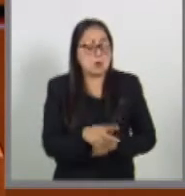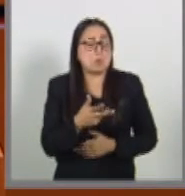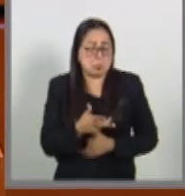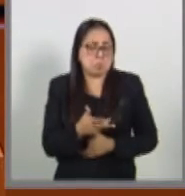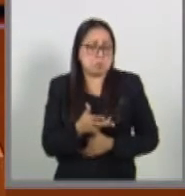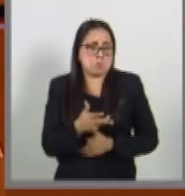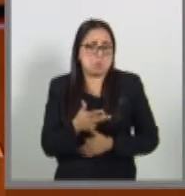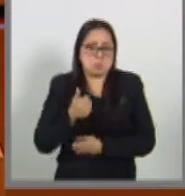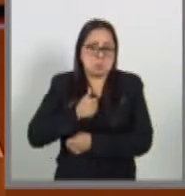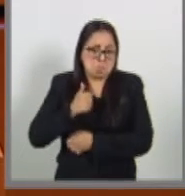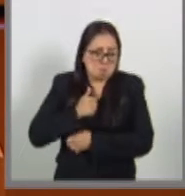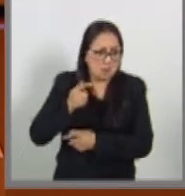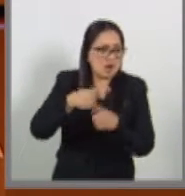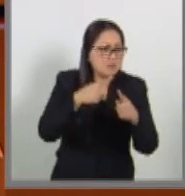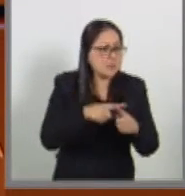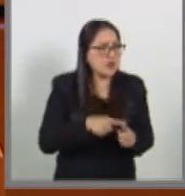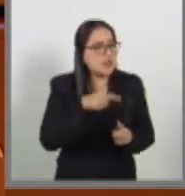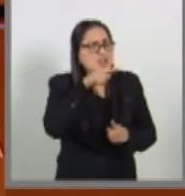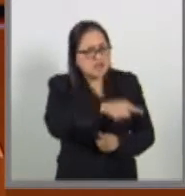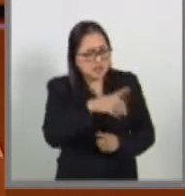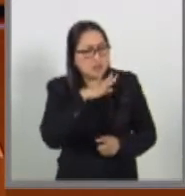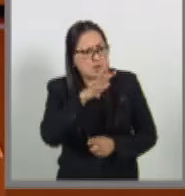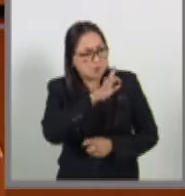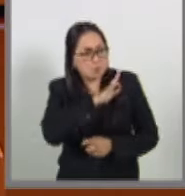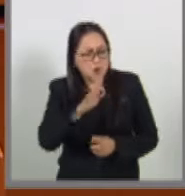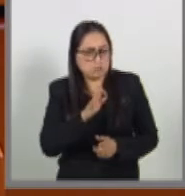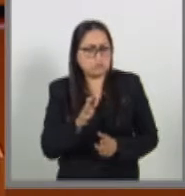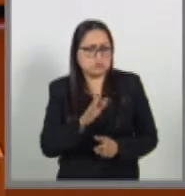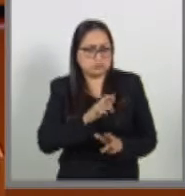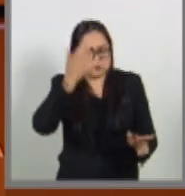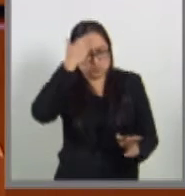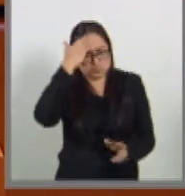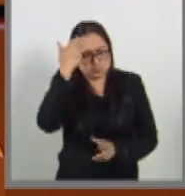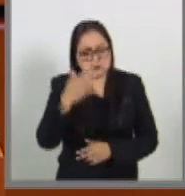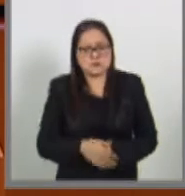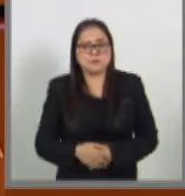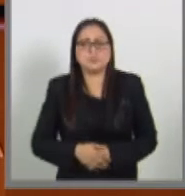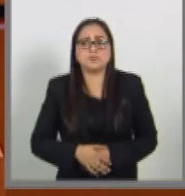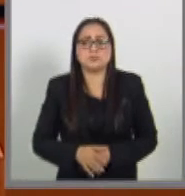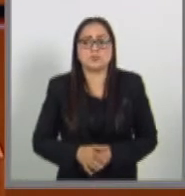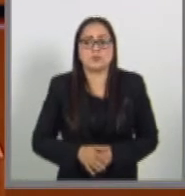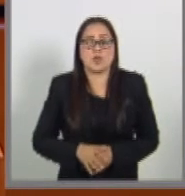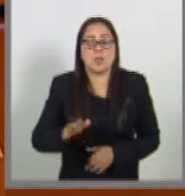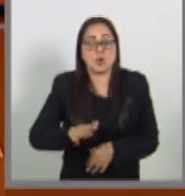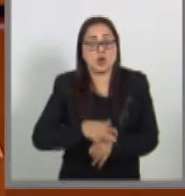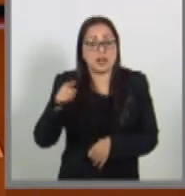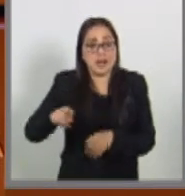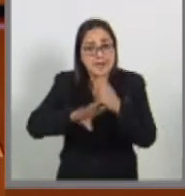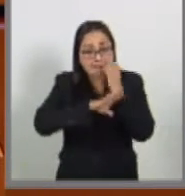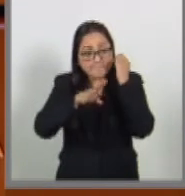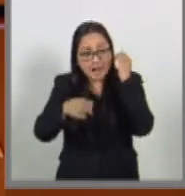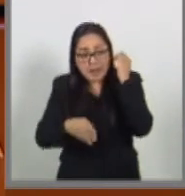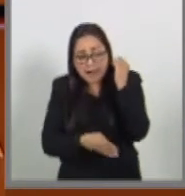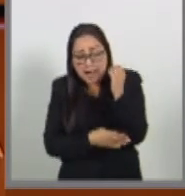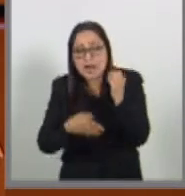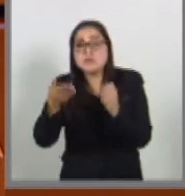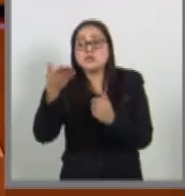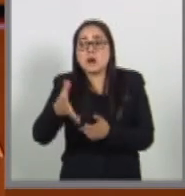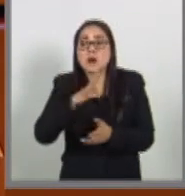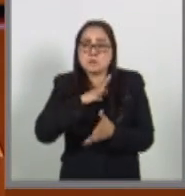Gracias, También determinan por su maternidad la